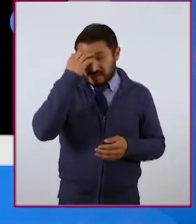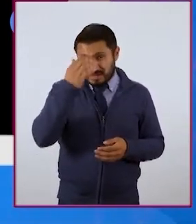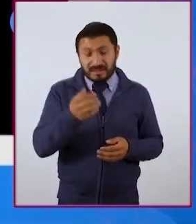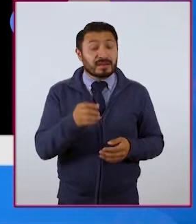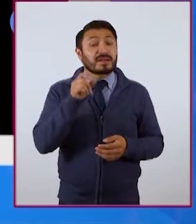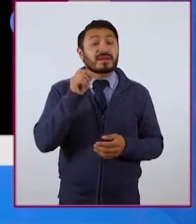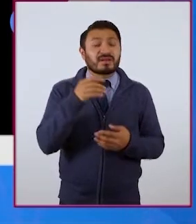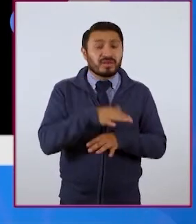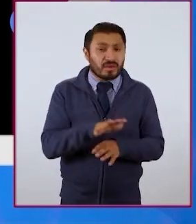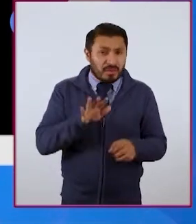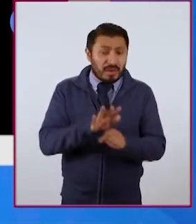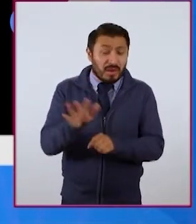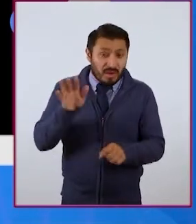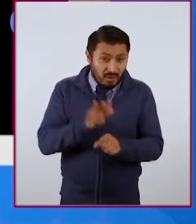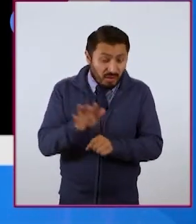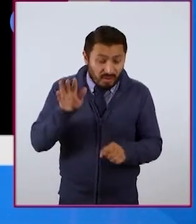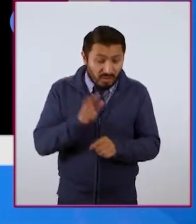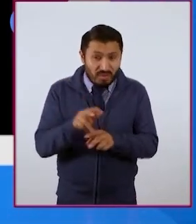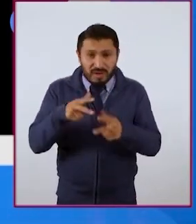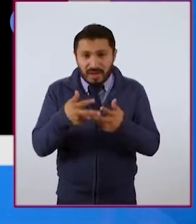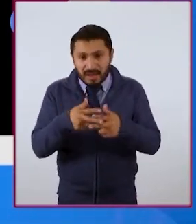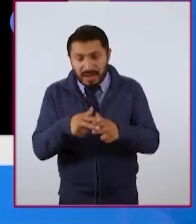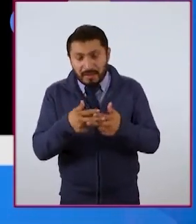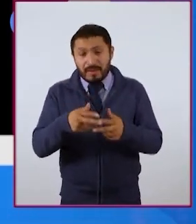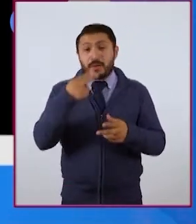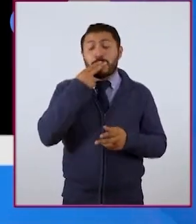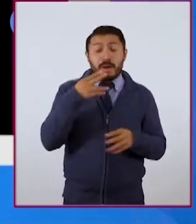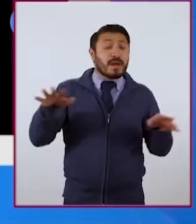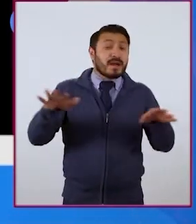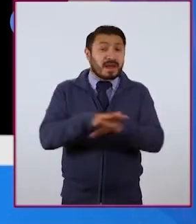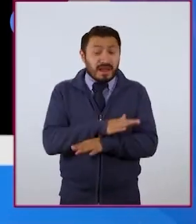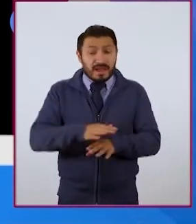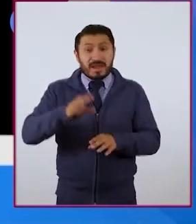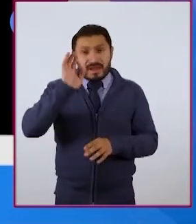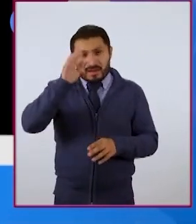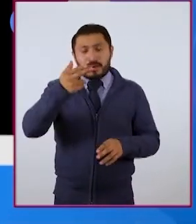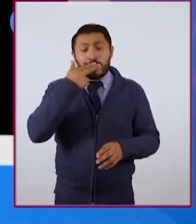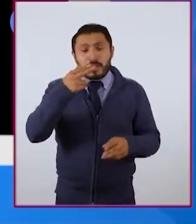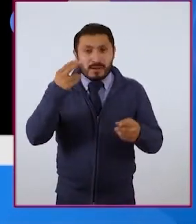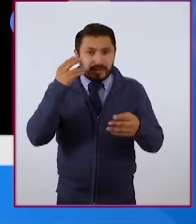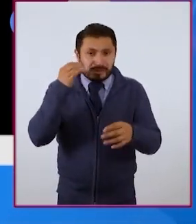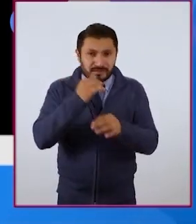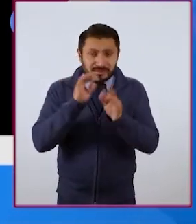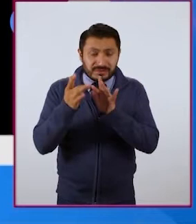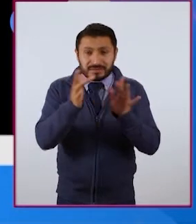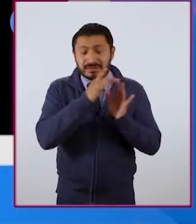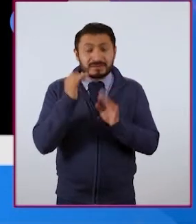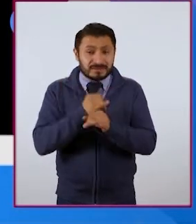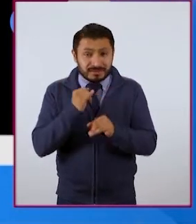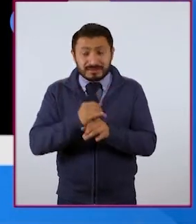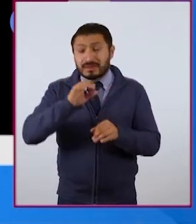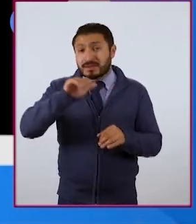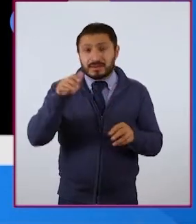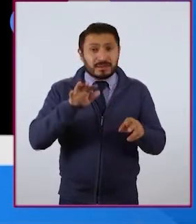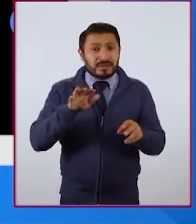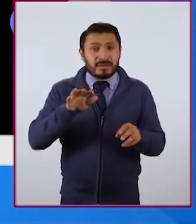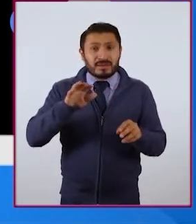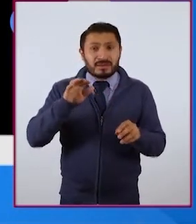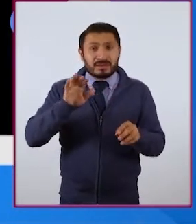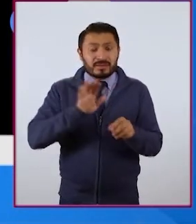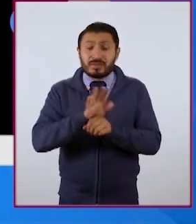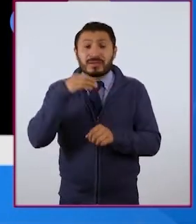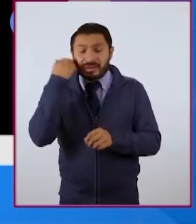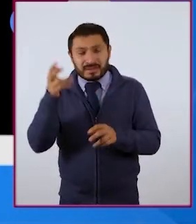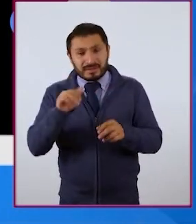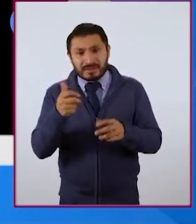también de qué herramientas puedo yo elegir o modificar a la hora de usar las redes sociales o cualquier otra herramienta o plataforma en